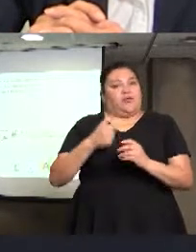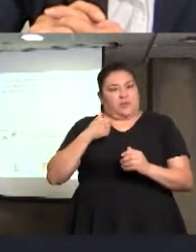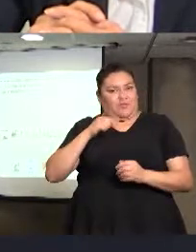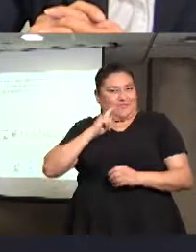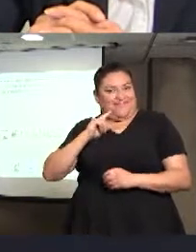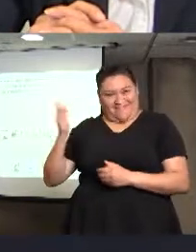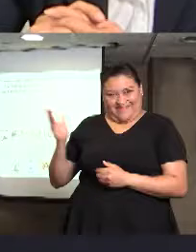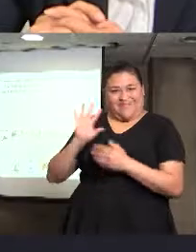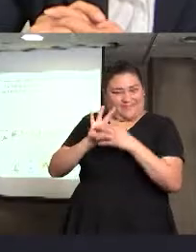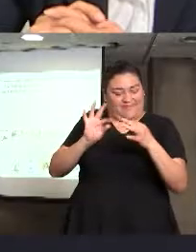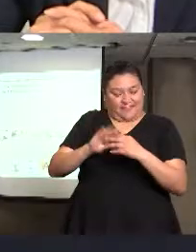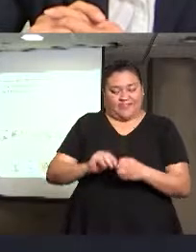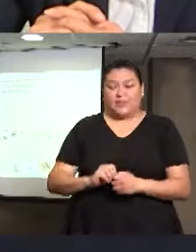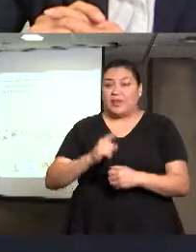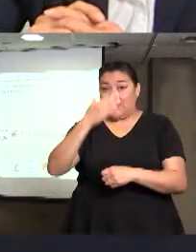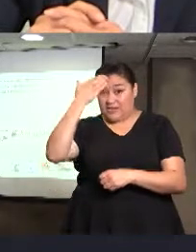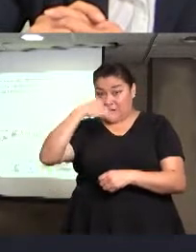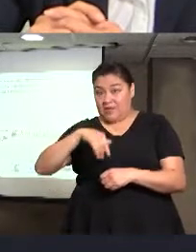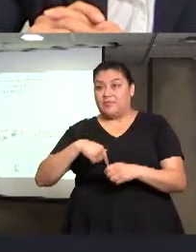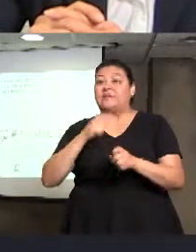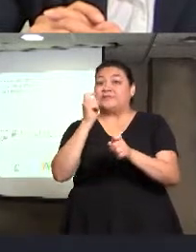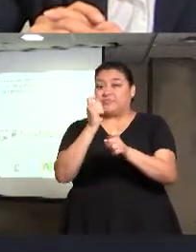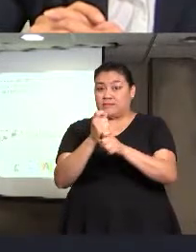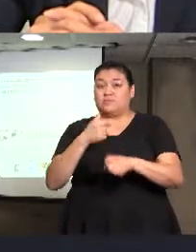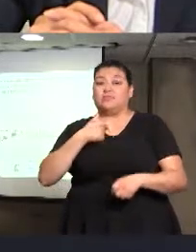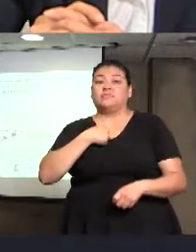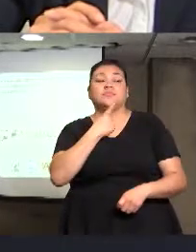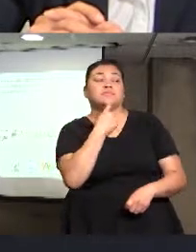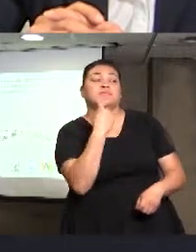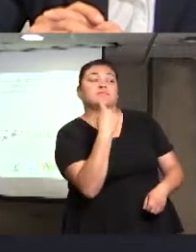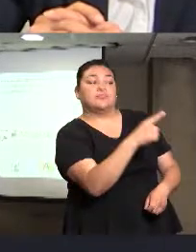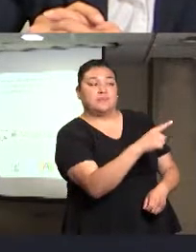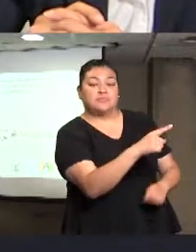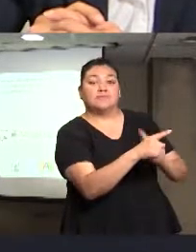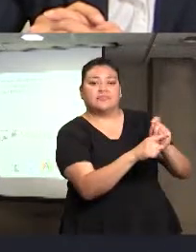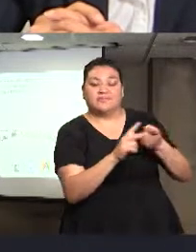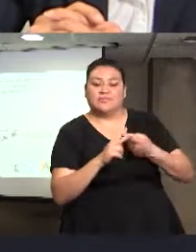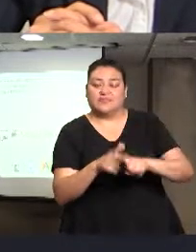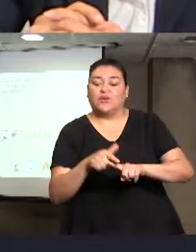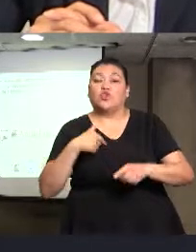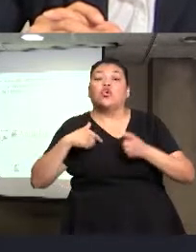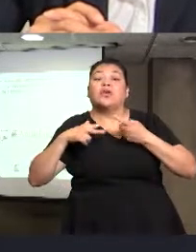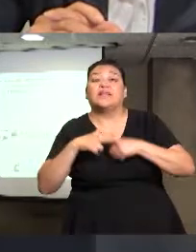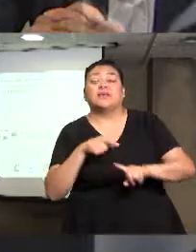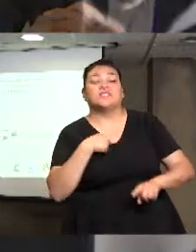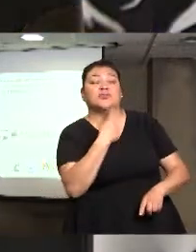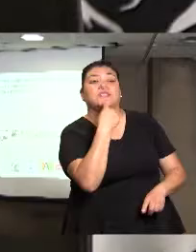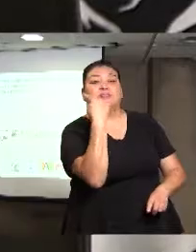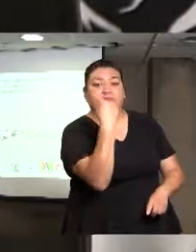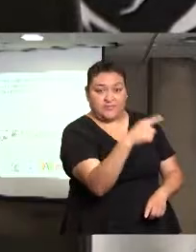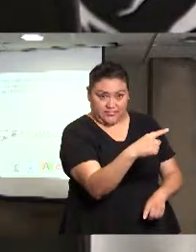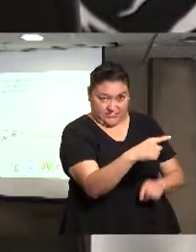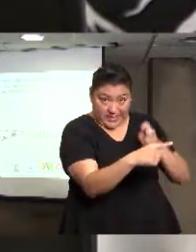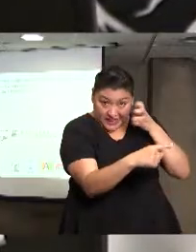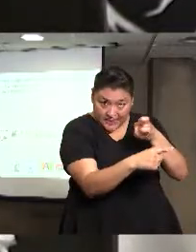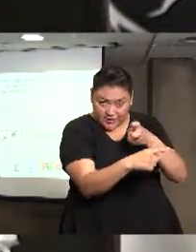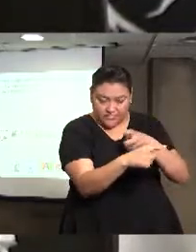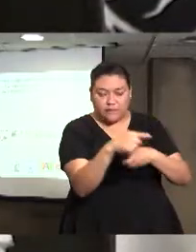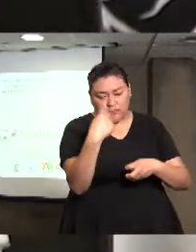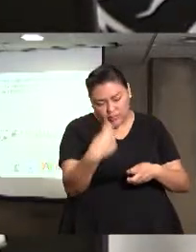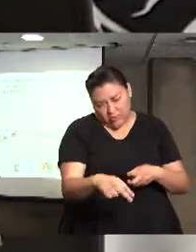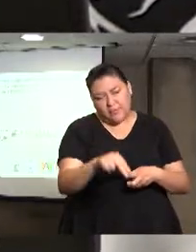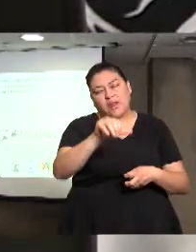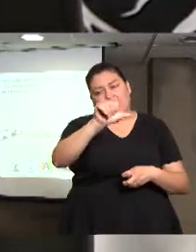averiguaciones, es decir, primero está la averiguación previa que tiene que ver con los procesos iniciados, es decir, cuántas denuncias